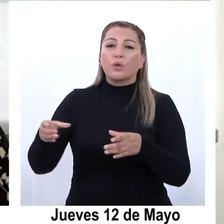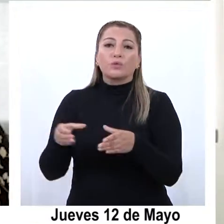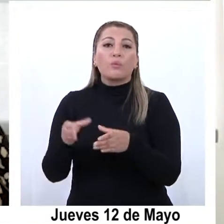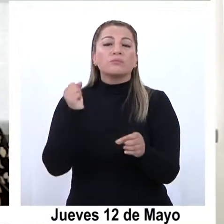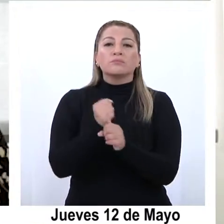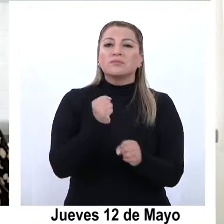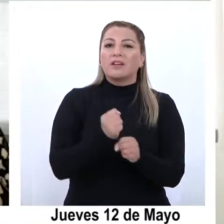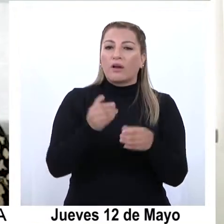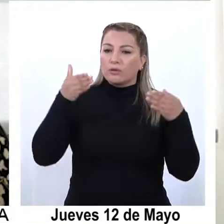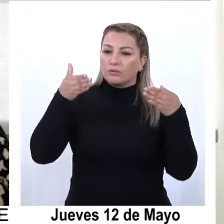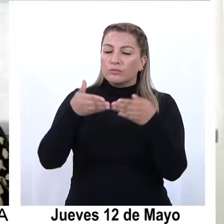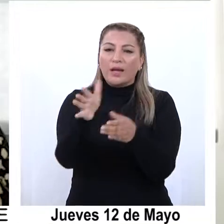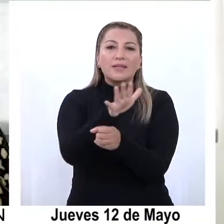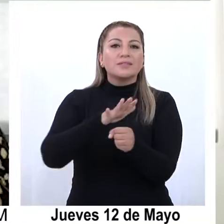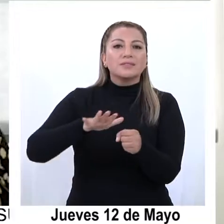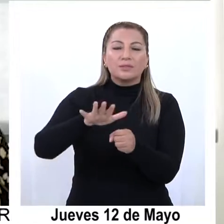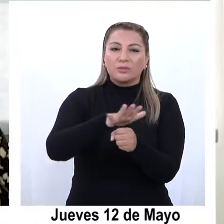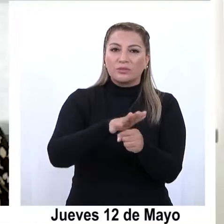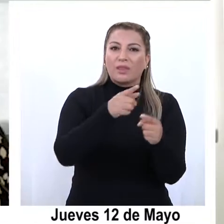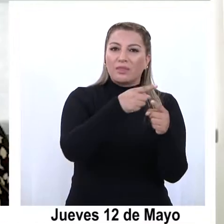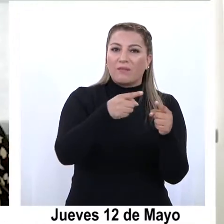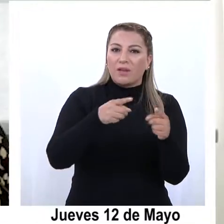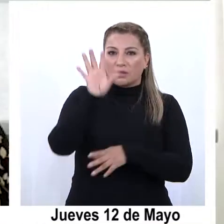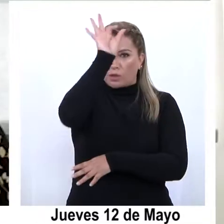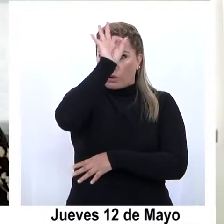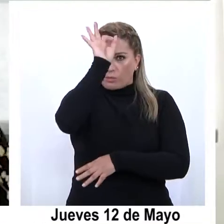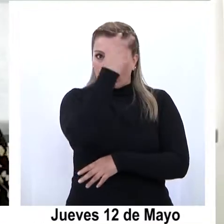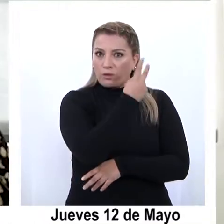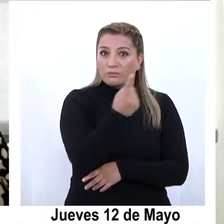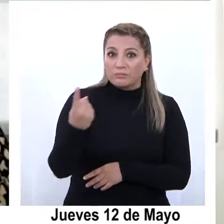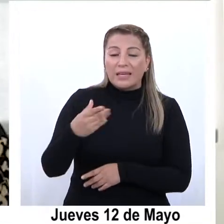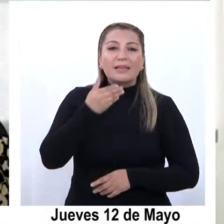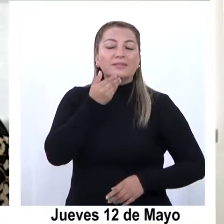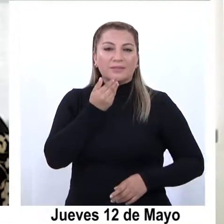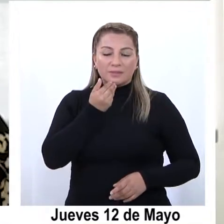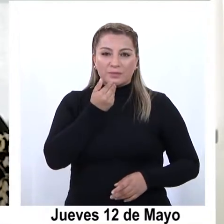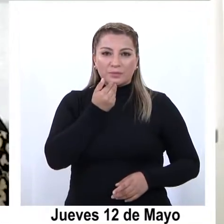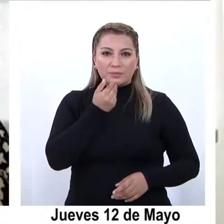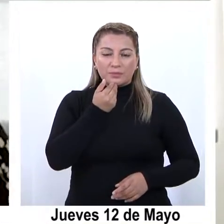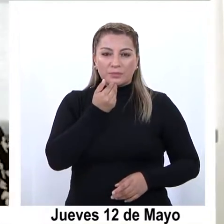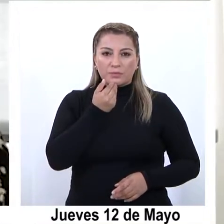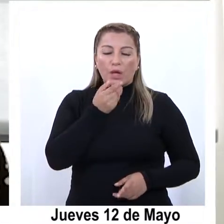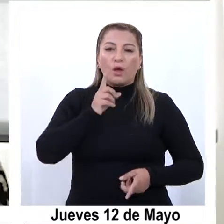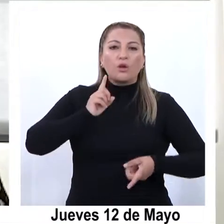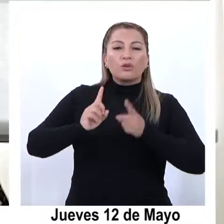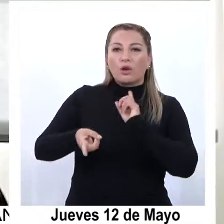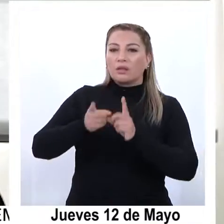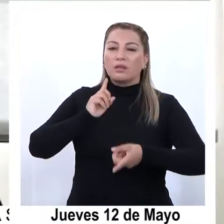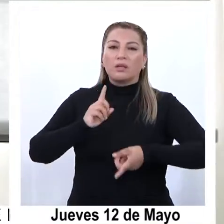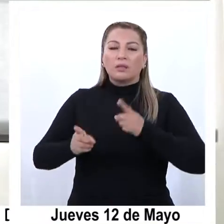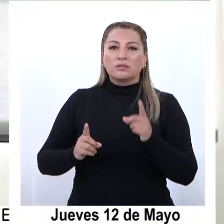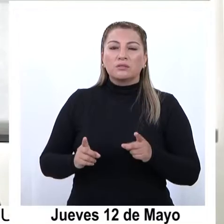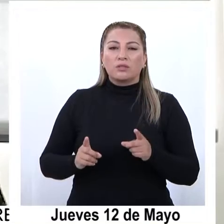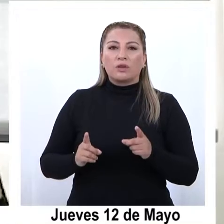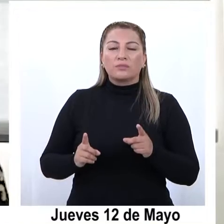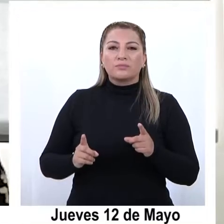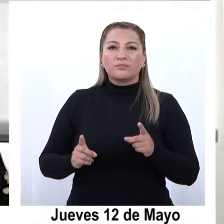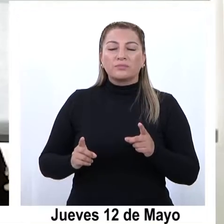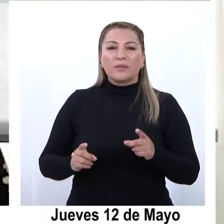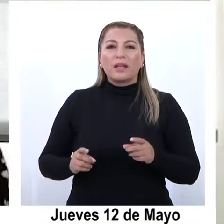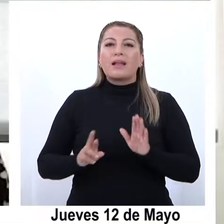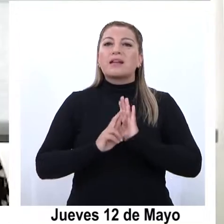de trabajo para abordar esta situación de diferentes puntos de vista. También estamos en coordinación con la delegación